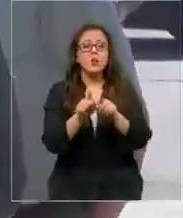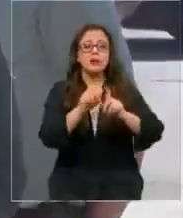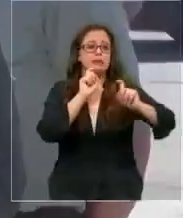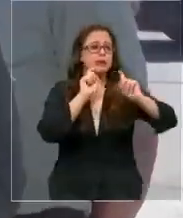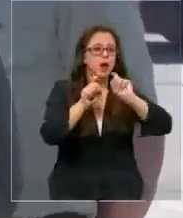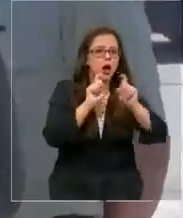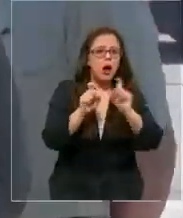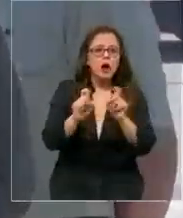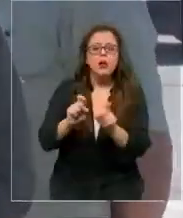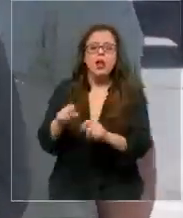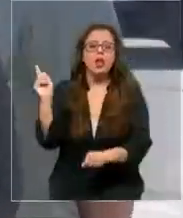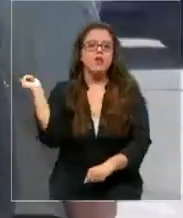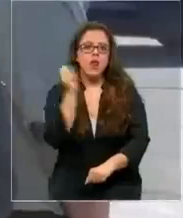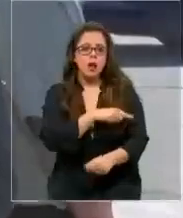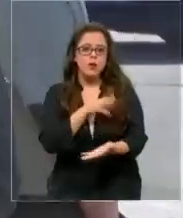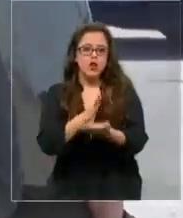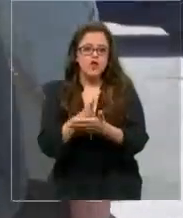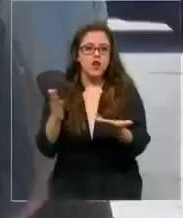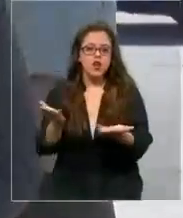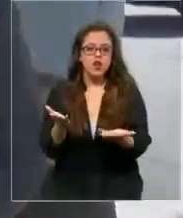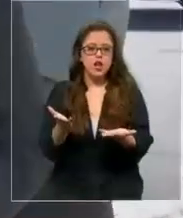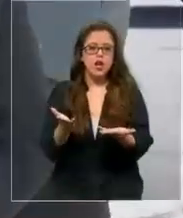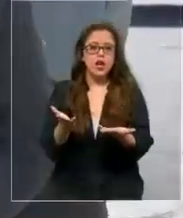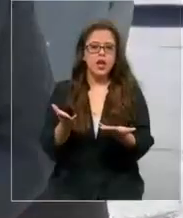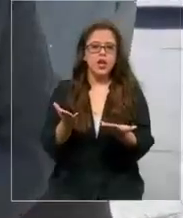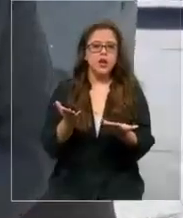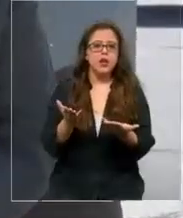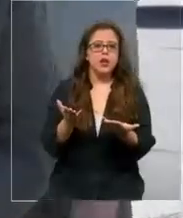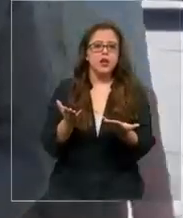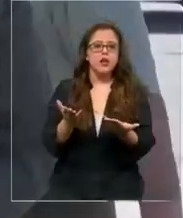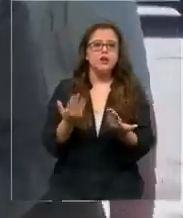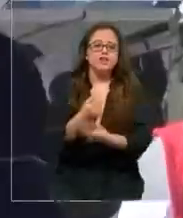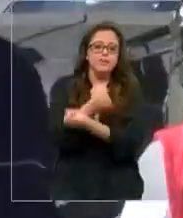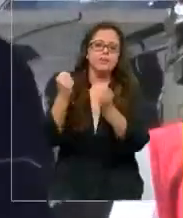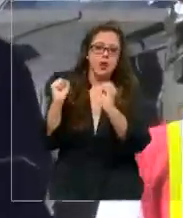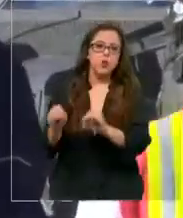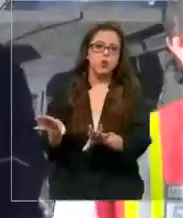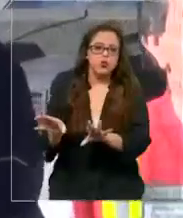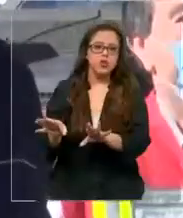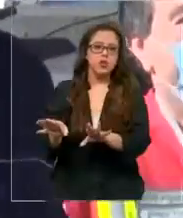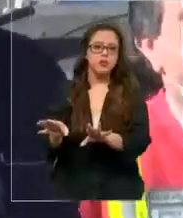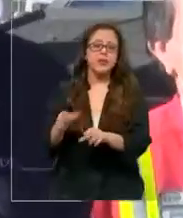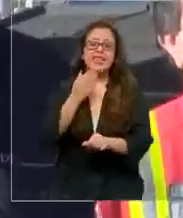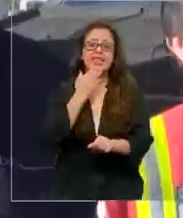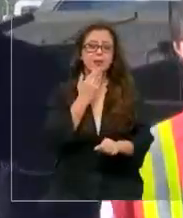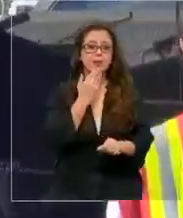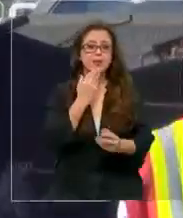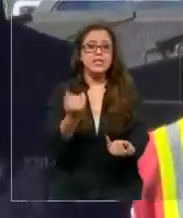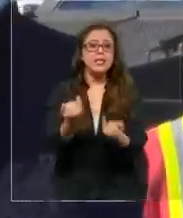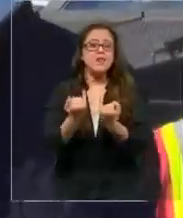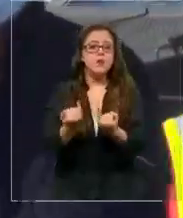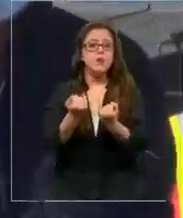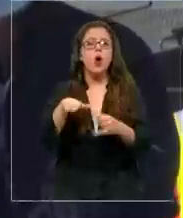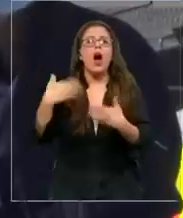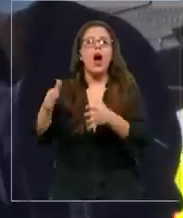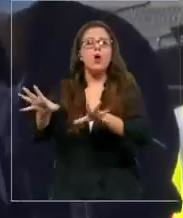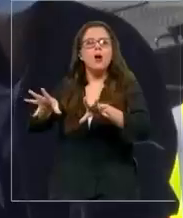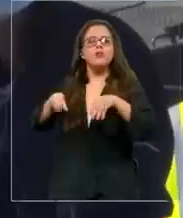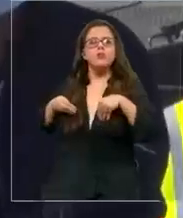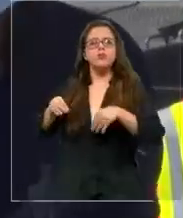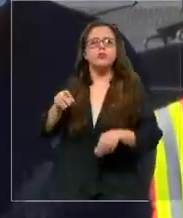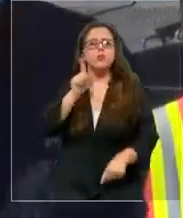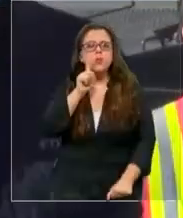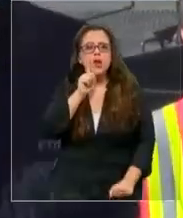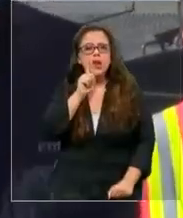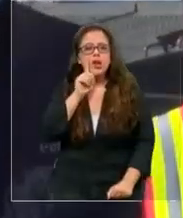críticas y finalmente obligaron a que se cursara esta renuncia. Se informó también que asume Loreto Silva,